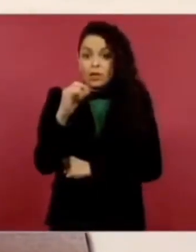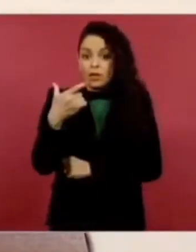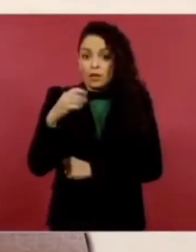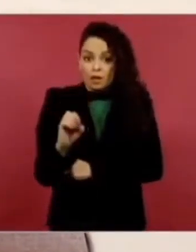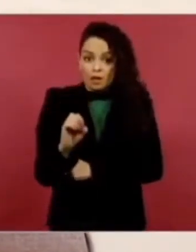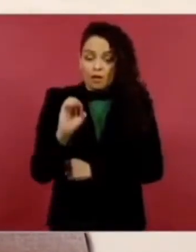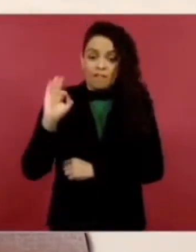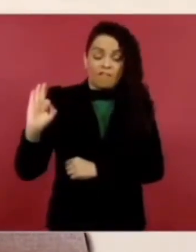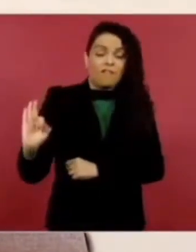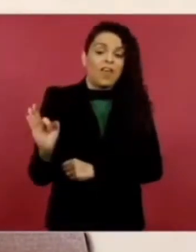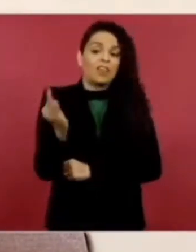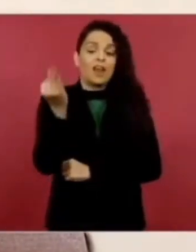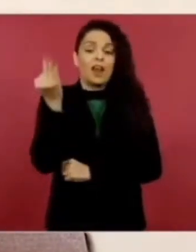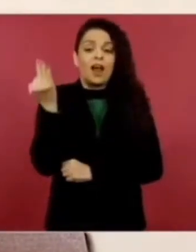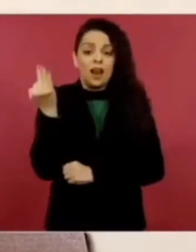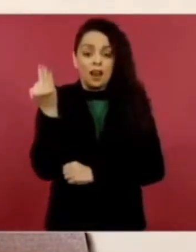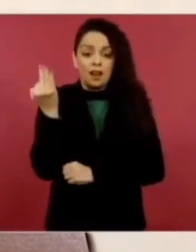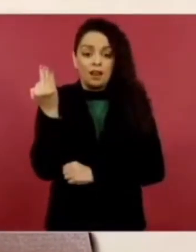y que el delito